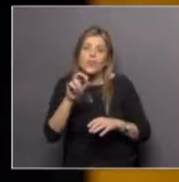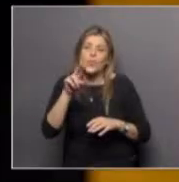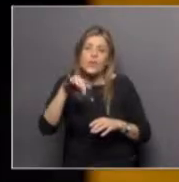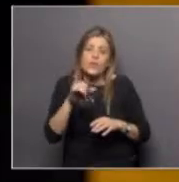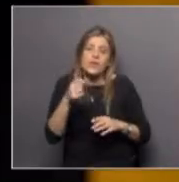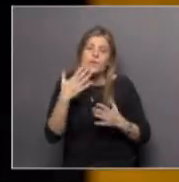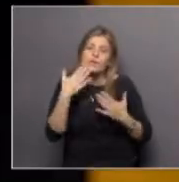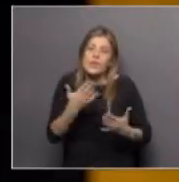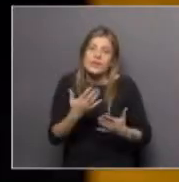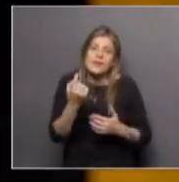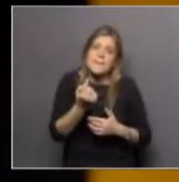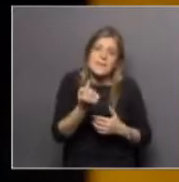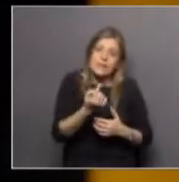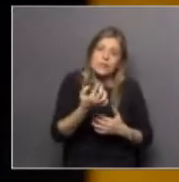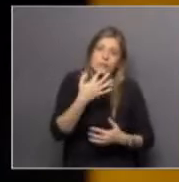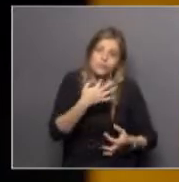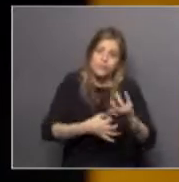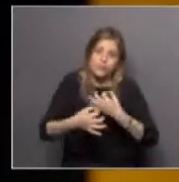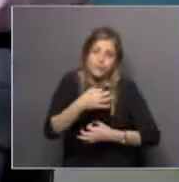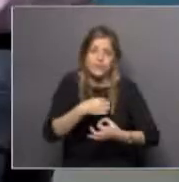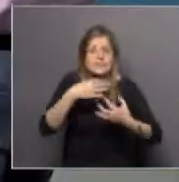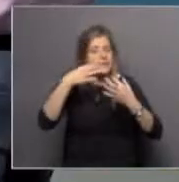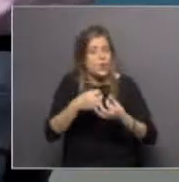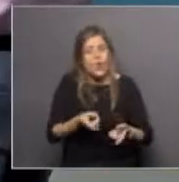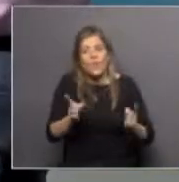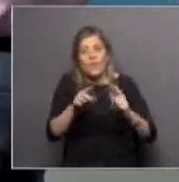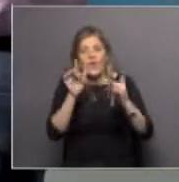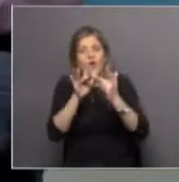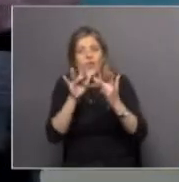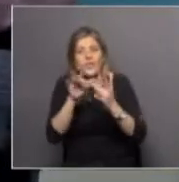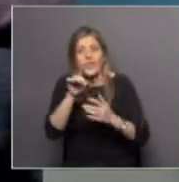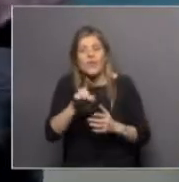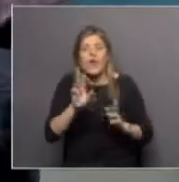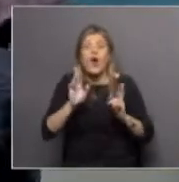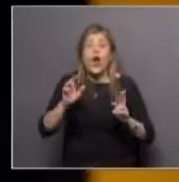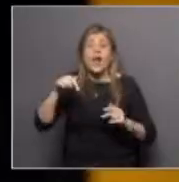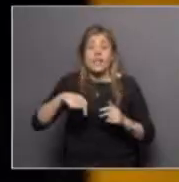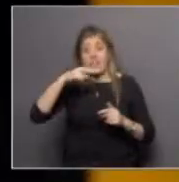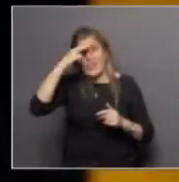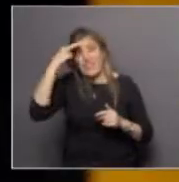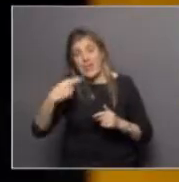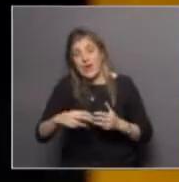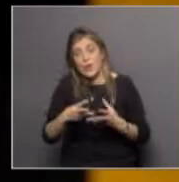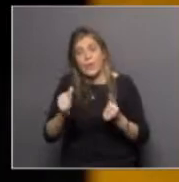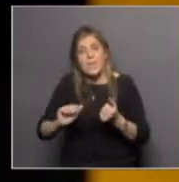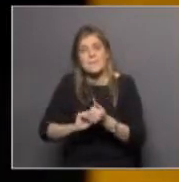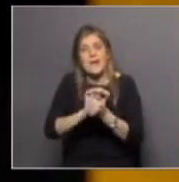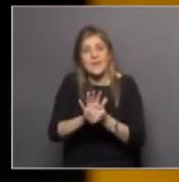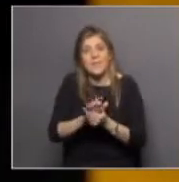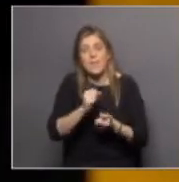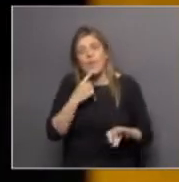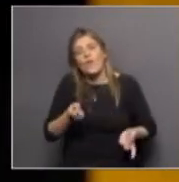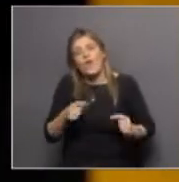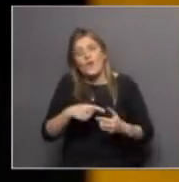estos minutos y, bueno, volveremos a hablar sin dudas de Antártida y ojalá que este verano la pandemia y todo lo demás permita volver a